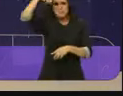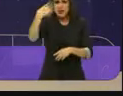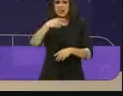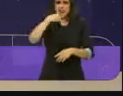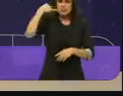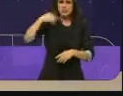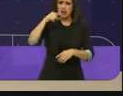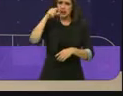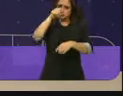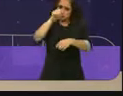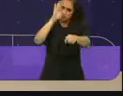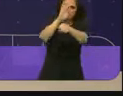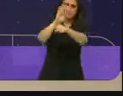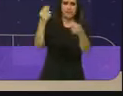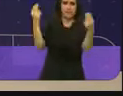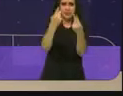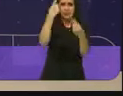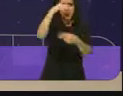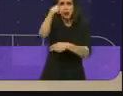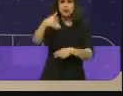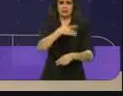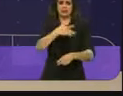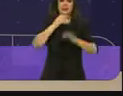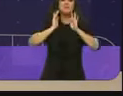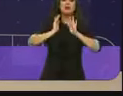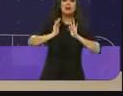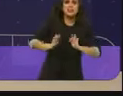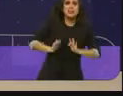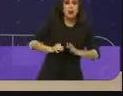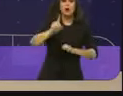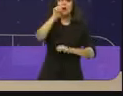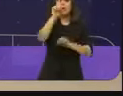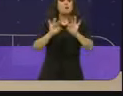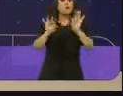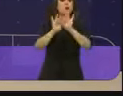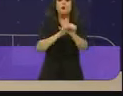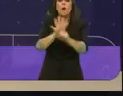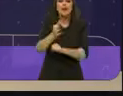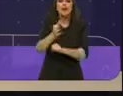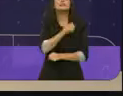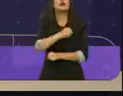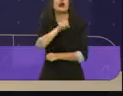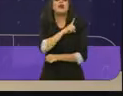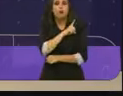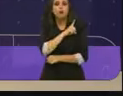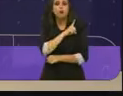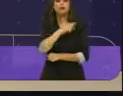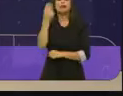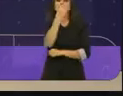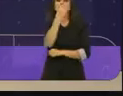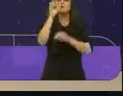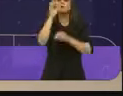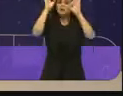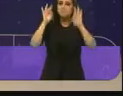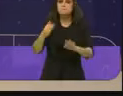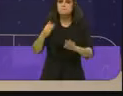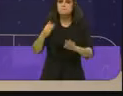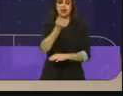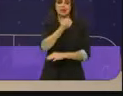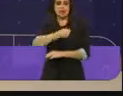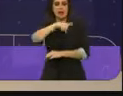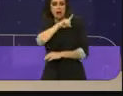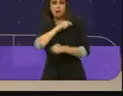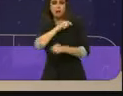columna vertebral del estado de bienestar es la salud. Necesitamos un sistema que sea más seguro y más popular.